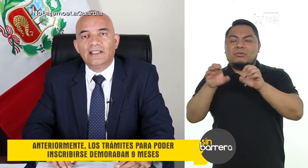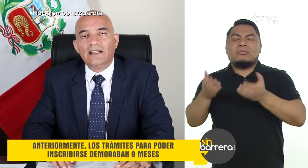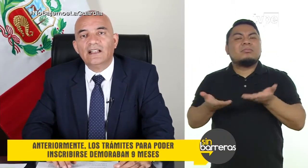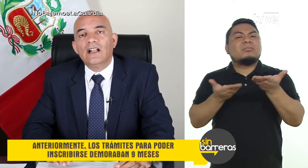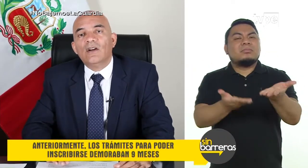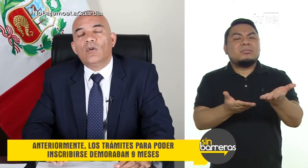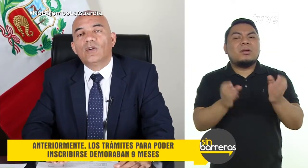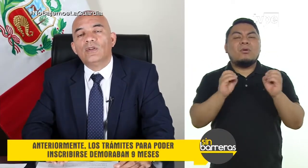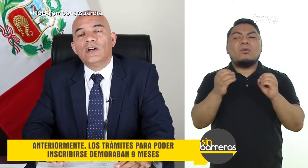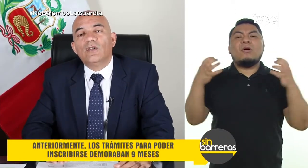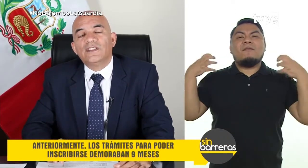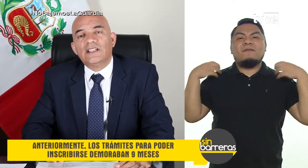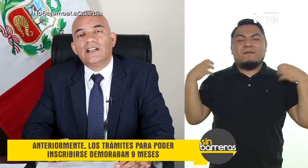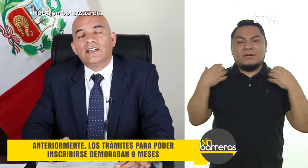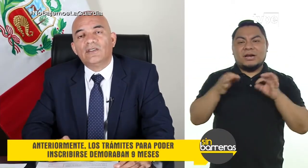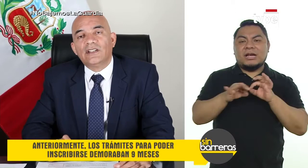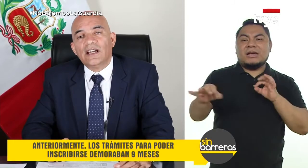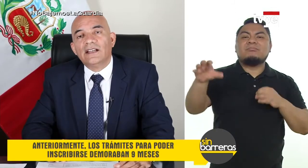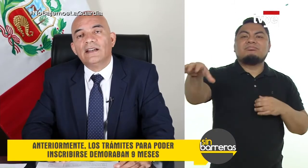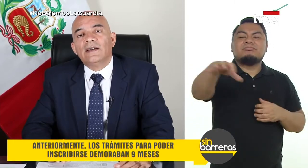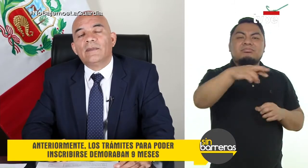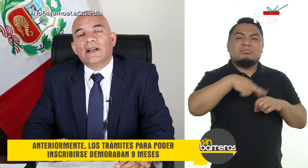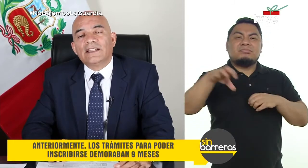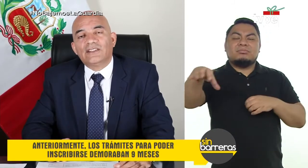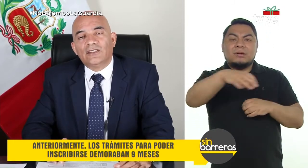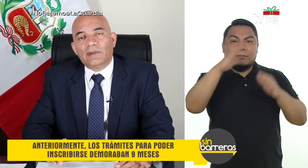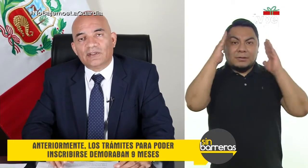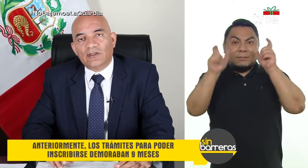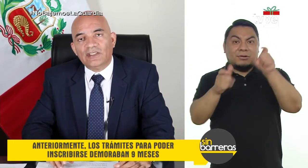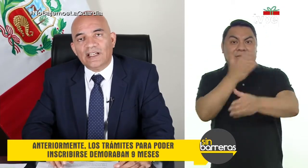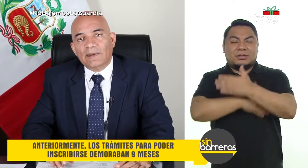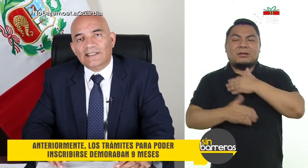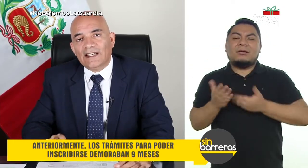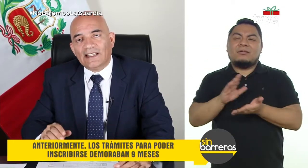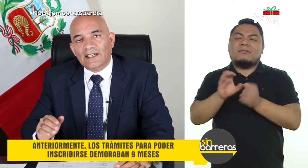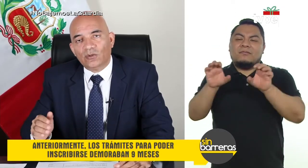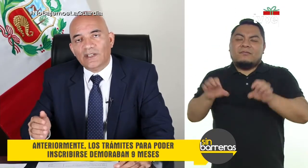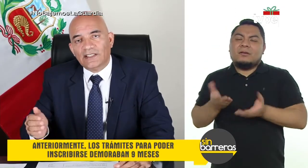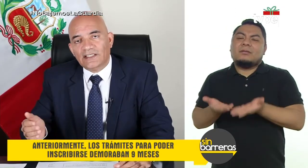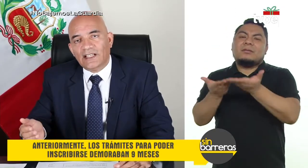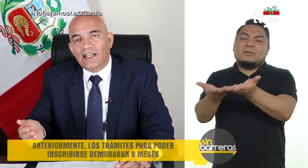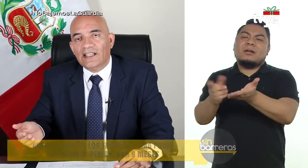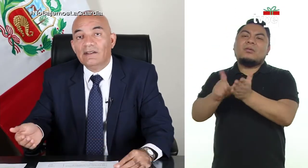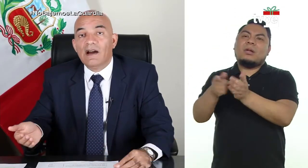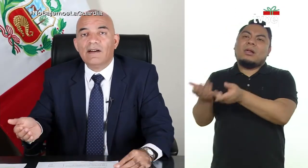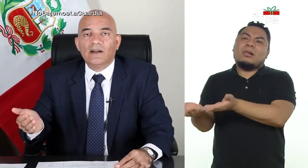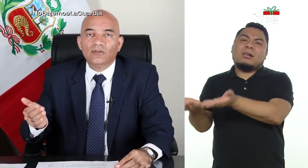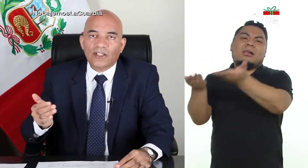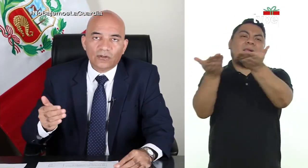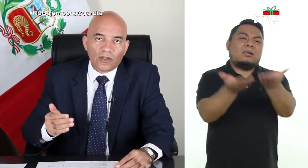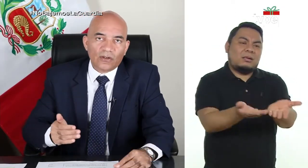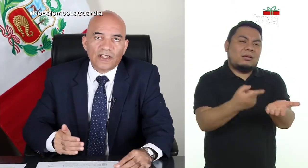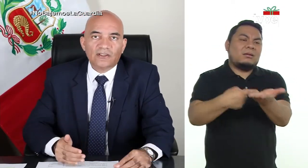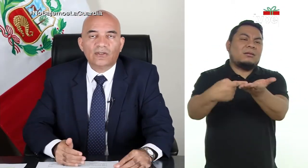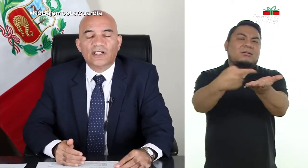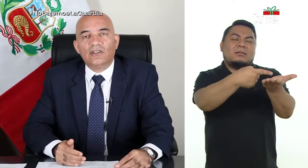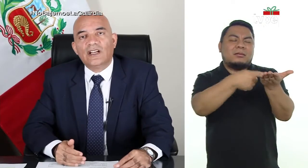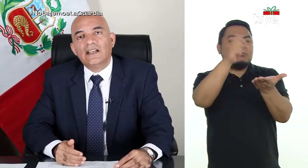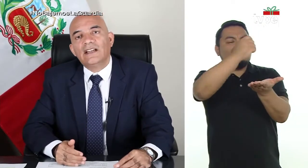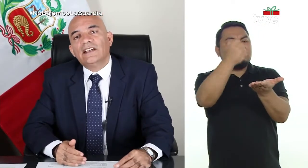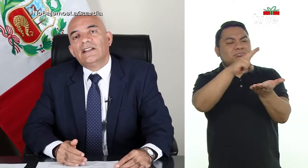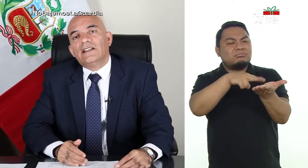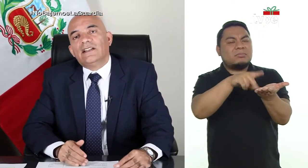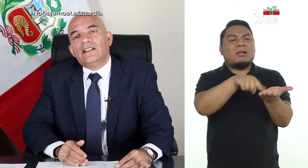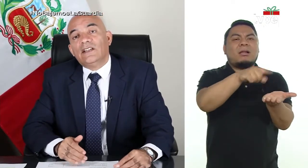con discapacidad o en una oficina regional para atención de personas con discapacidad, que a su vez estas las derivaban a un centro de coordinación